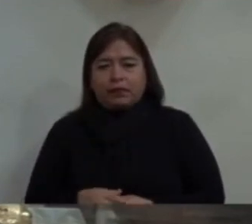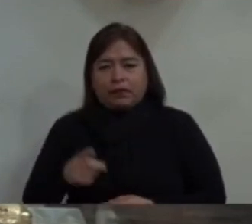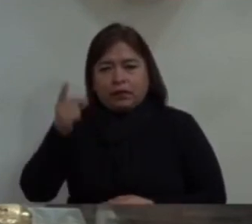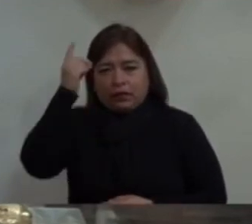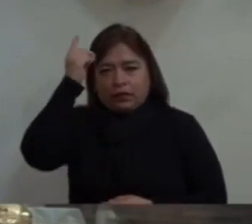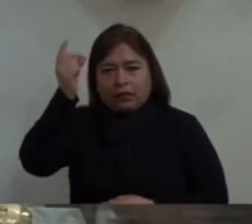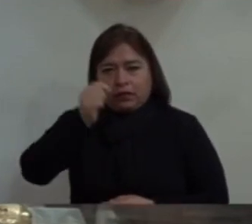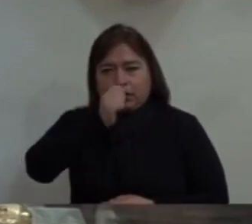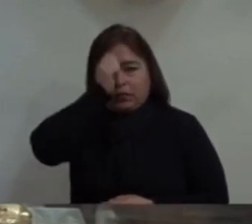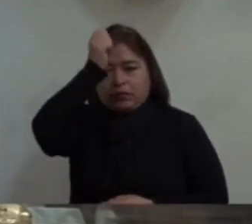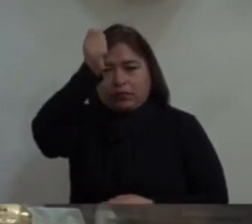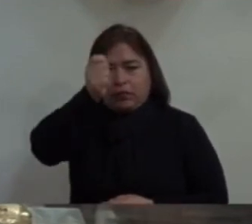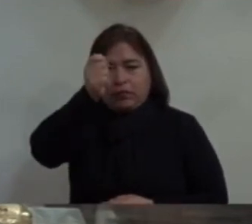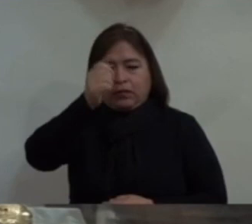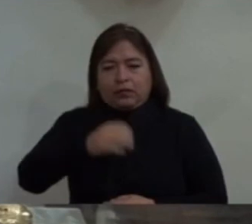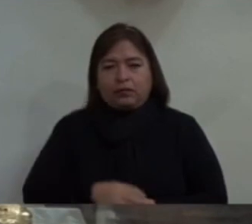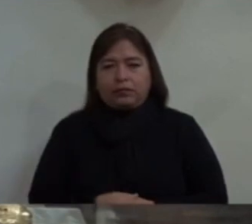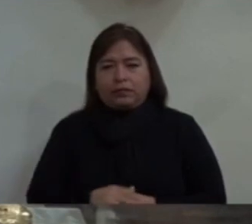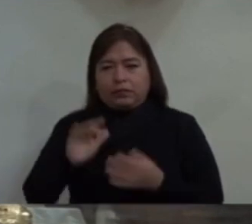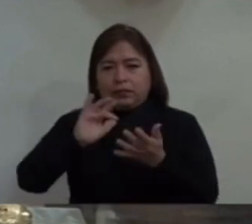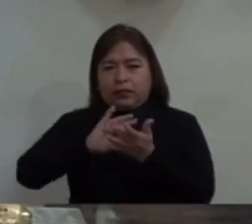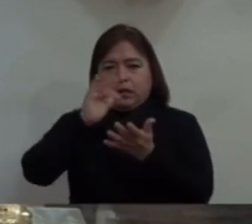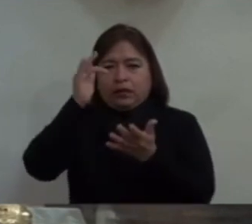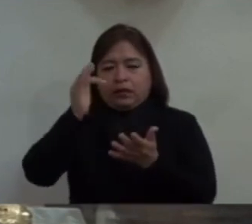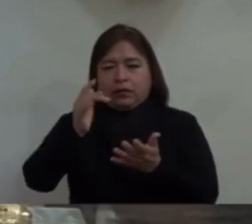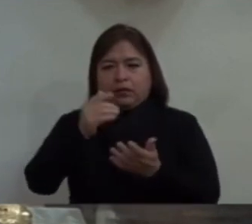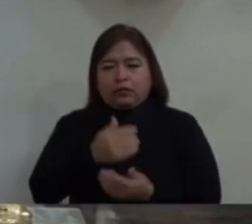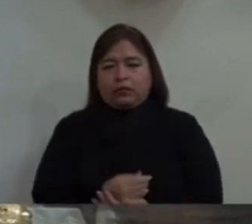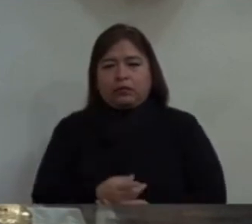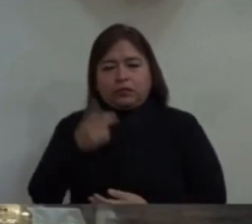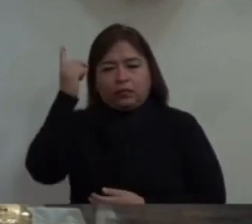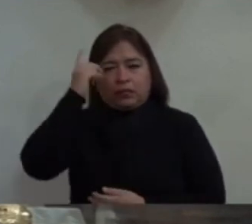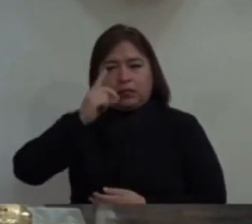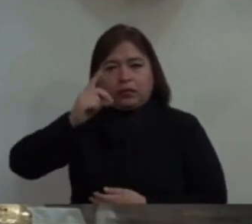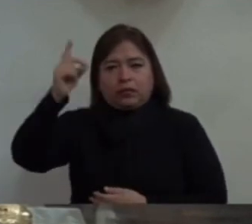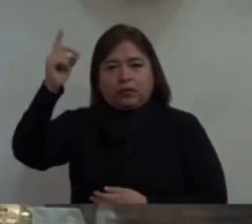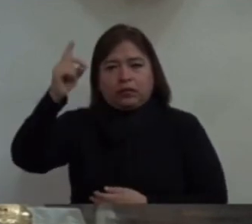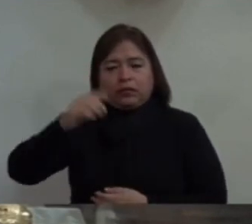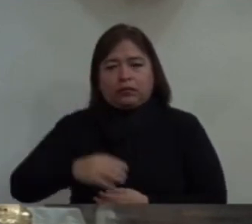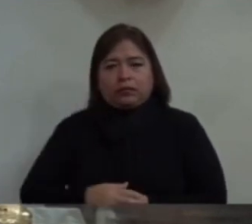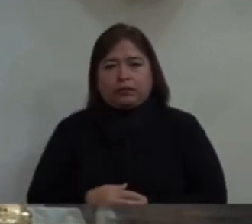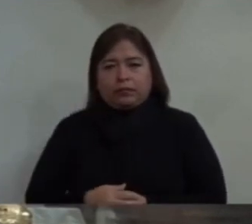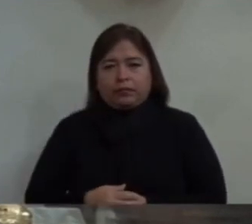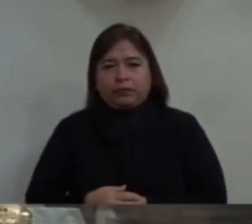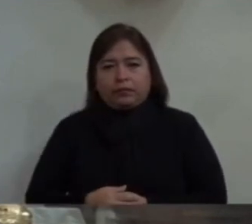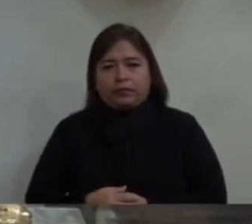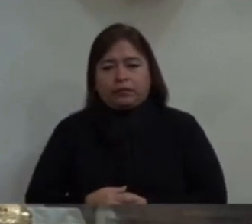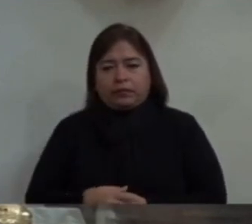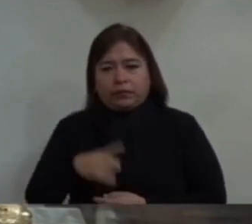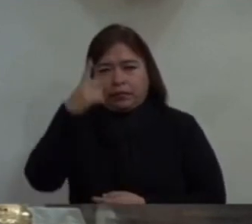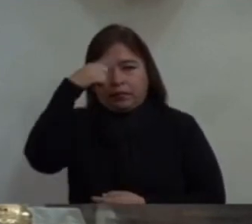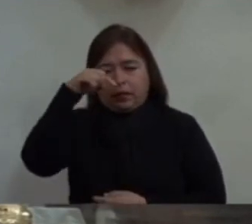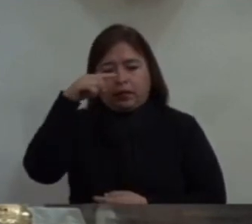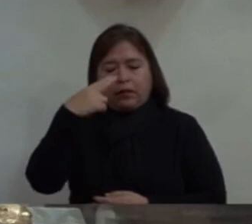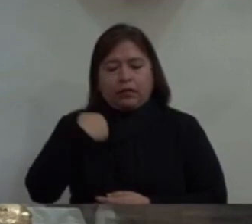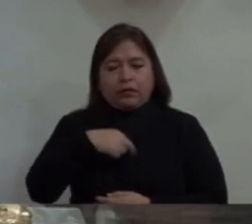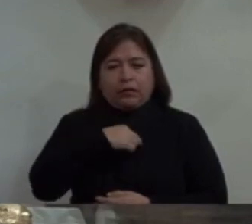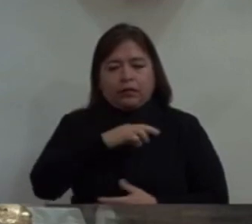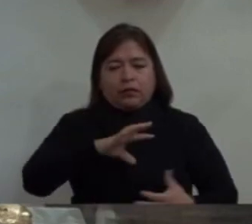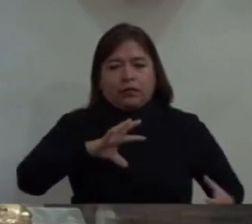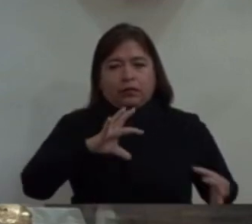nos bendiga, y agradezcamos a Dios, el que nos llamó a ser parte de su iglesia,